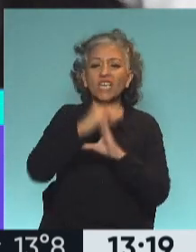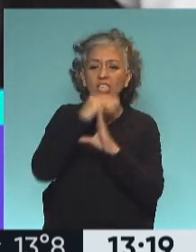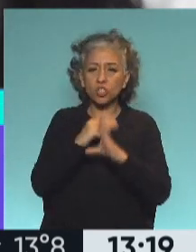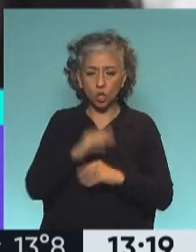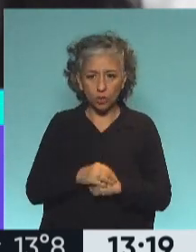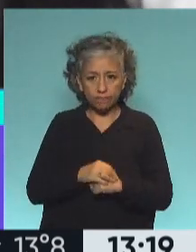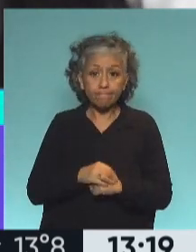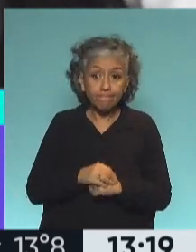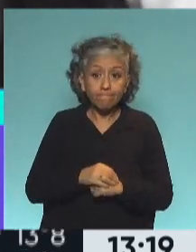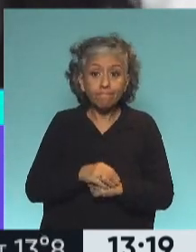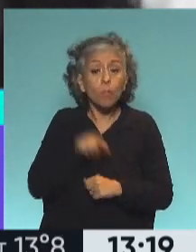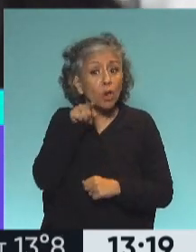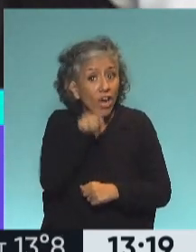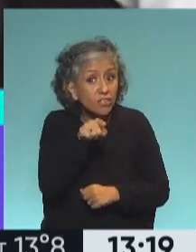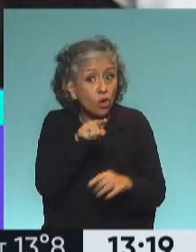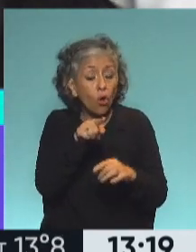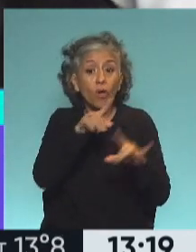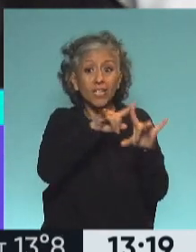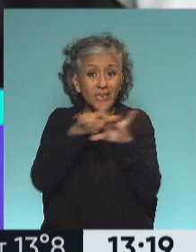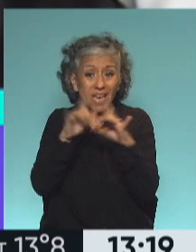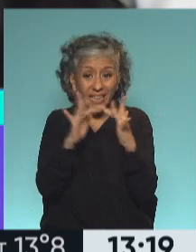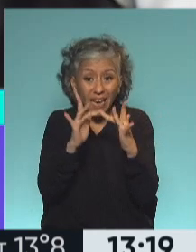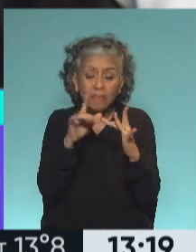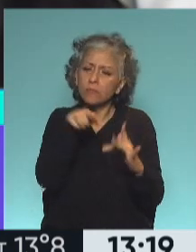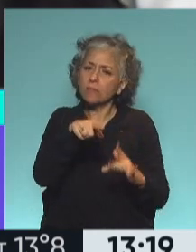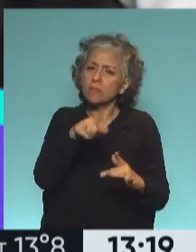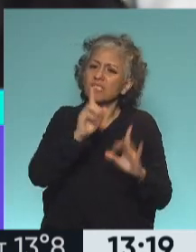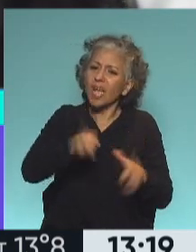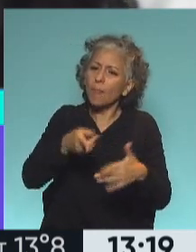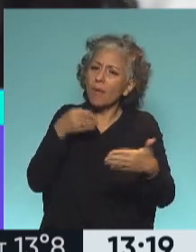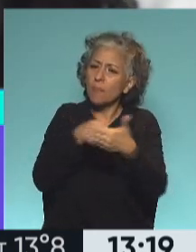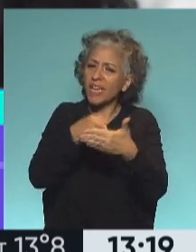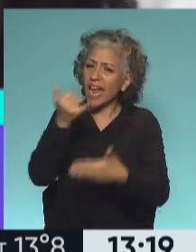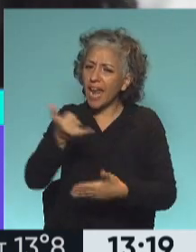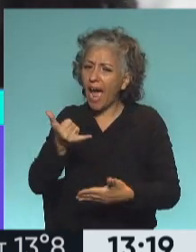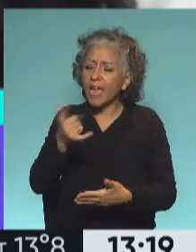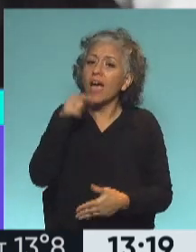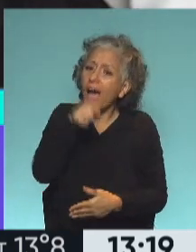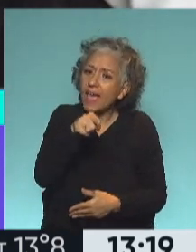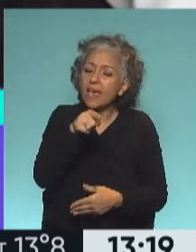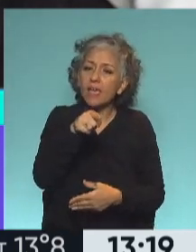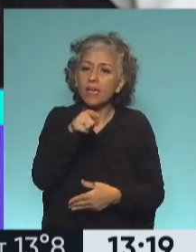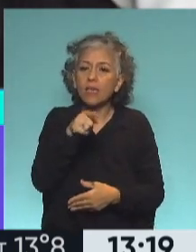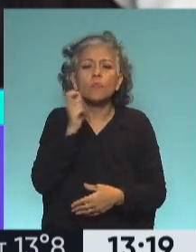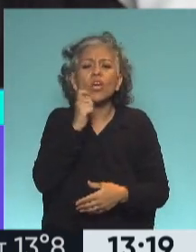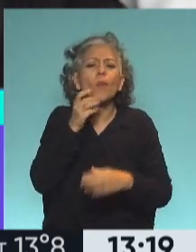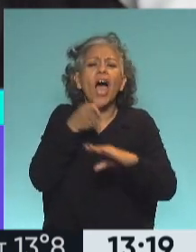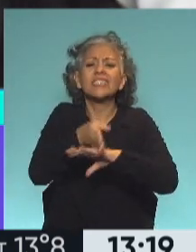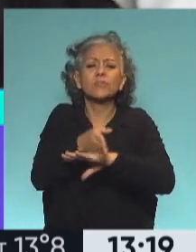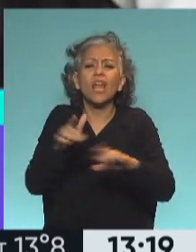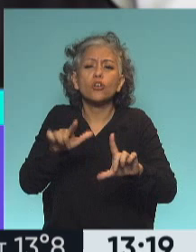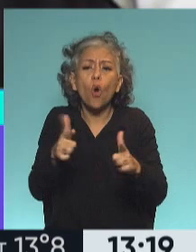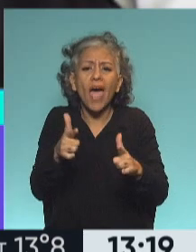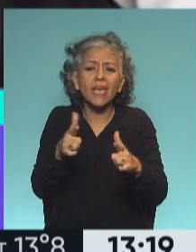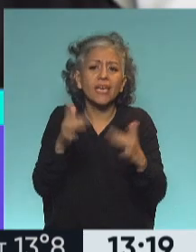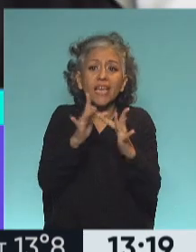Y esto también, son barreras importantísimas que debemos derribar. Así que allí empezamos. Y no tener accesibilidad a la